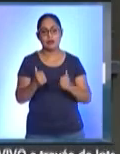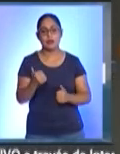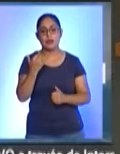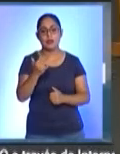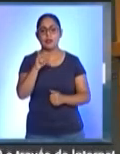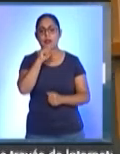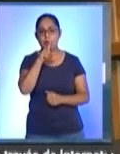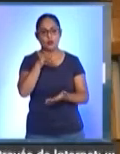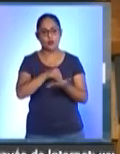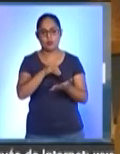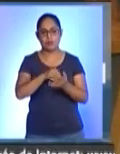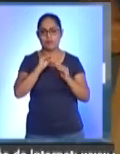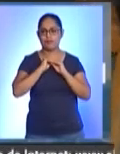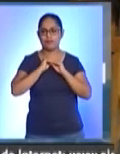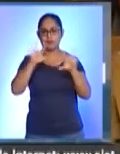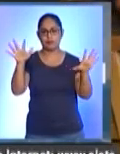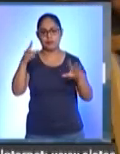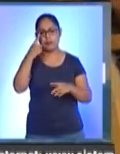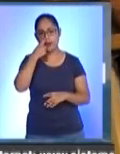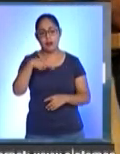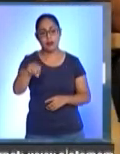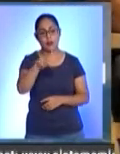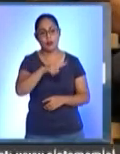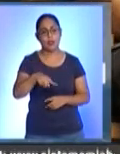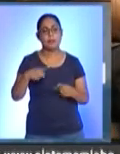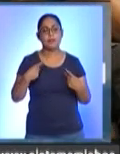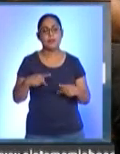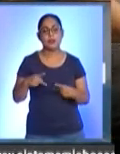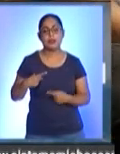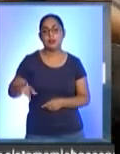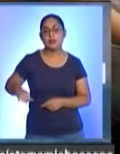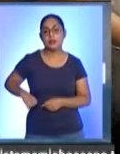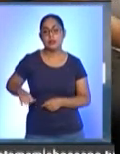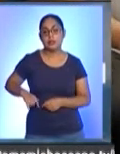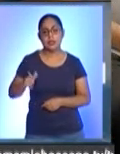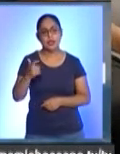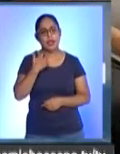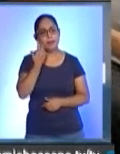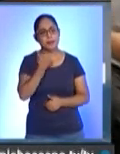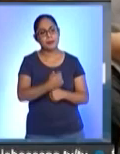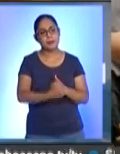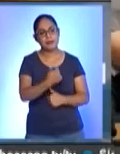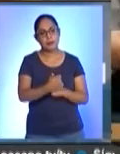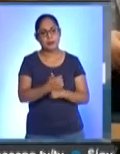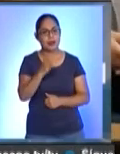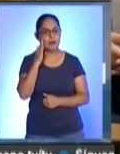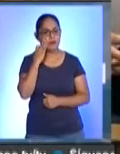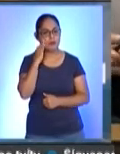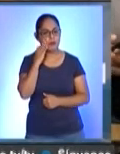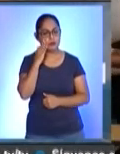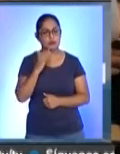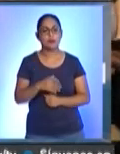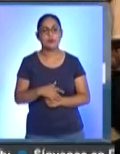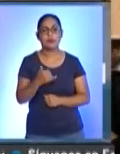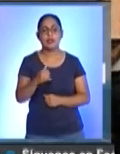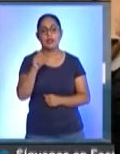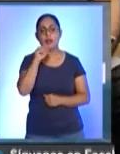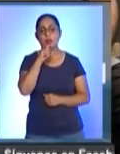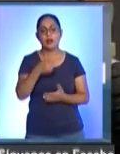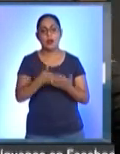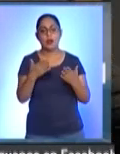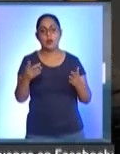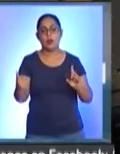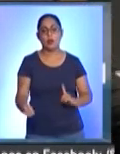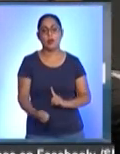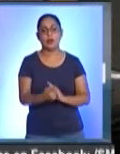transmitidos para que el público interesado pueda disfrutar por diversas plataformas de Facebook. Cabe resaltar que en este encuentro